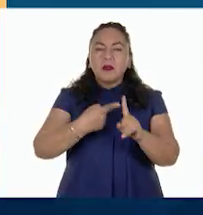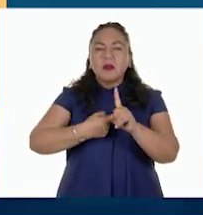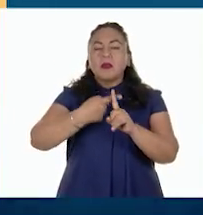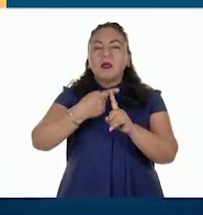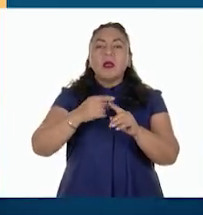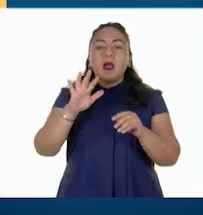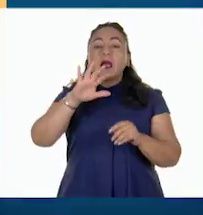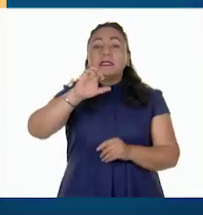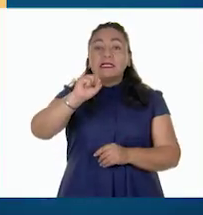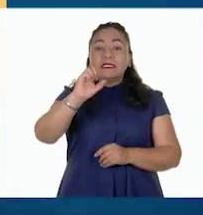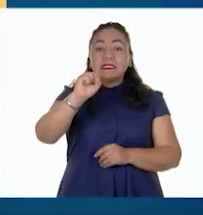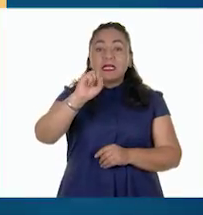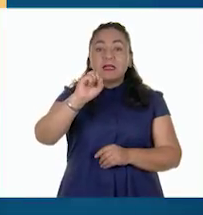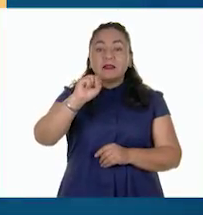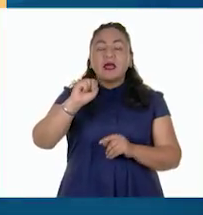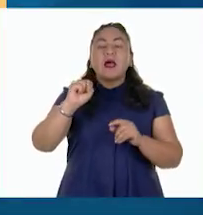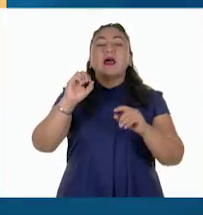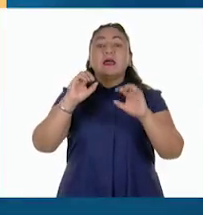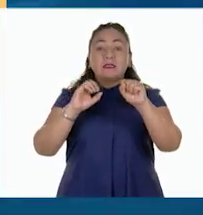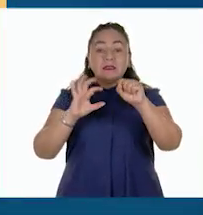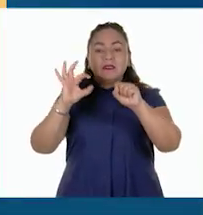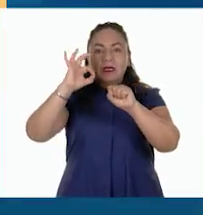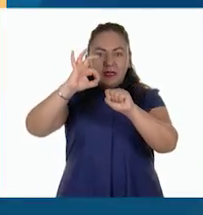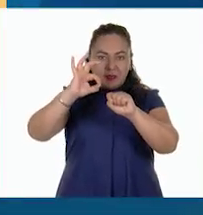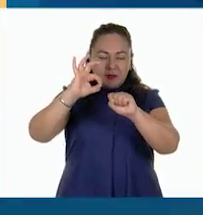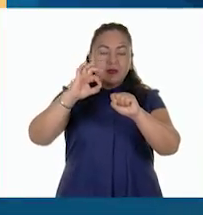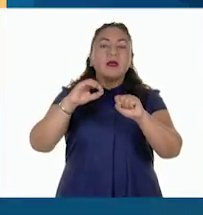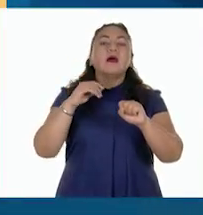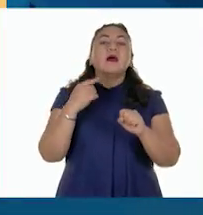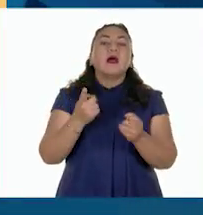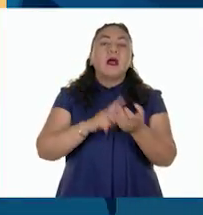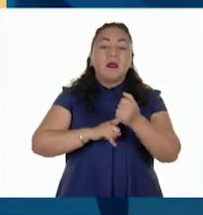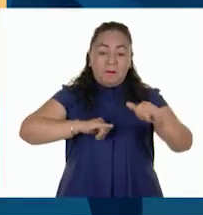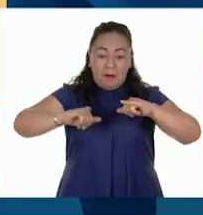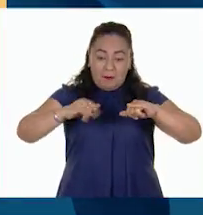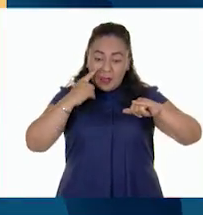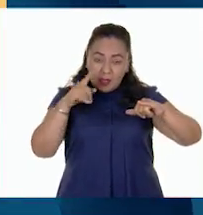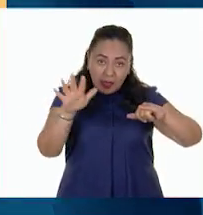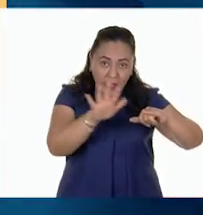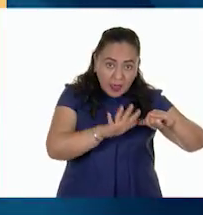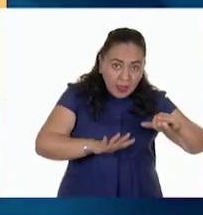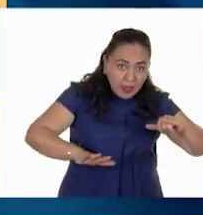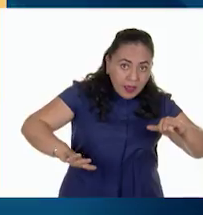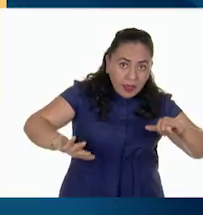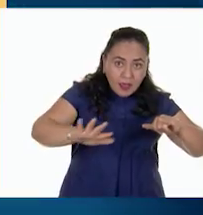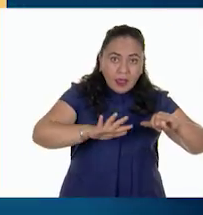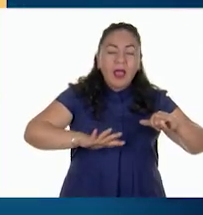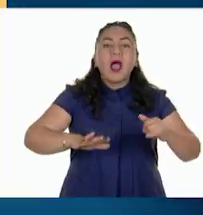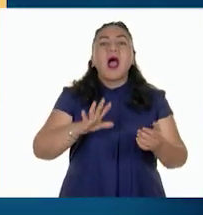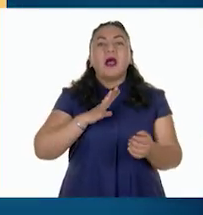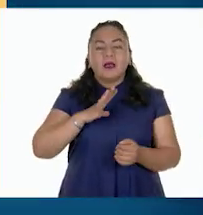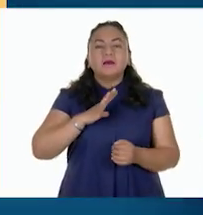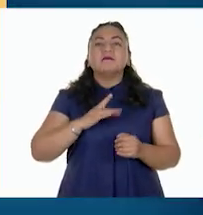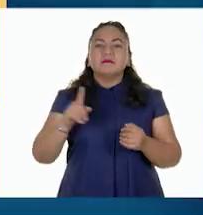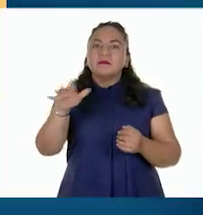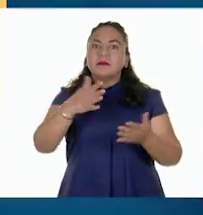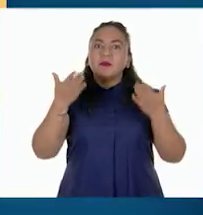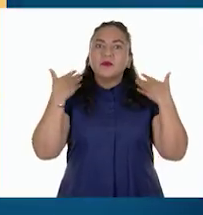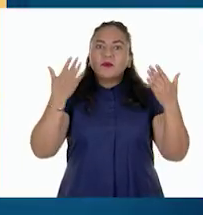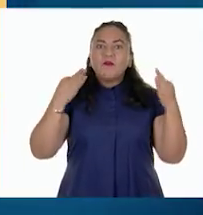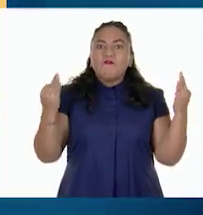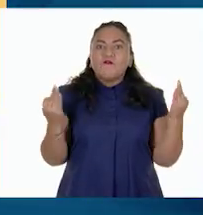latitud norte. Si revisamos el mapa de climas del mundo, notamos que predominan los climas fríos.